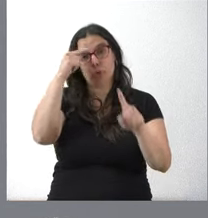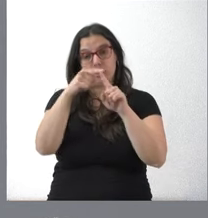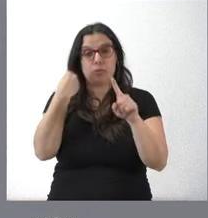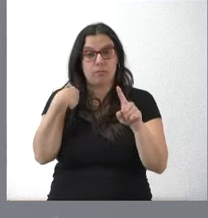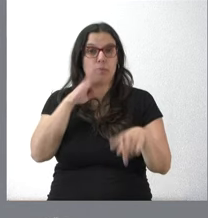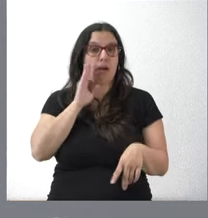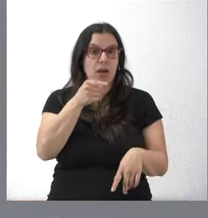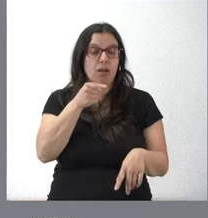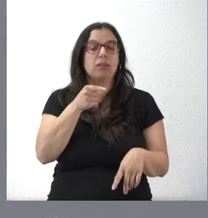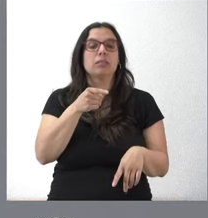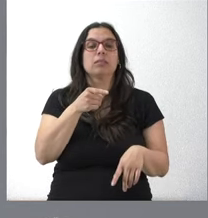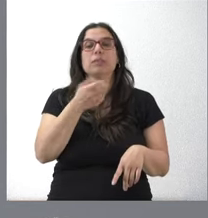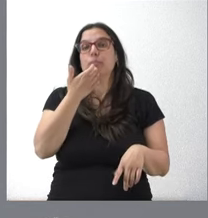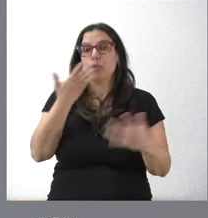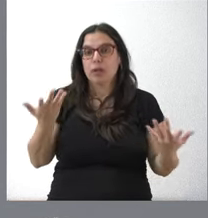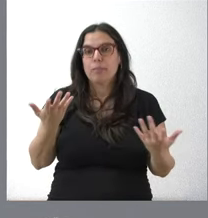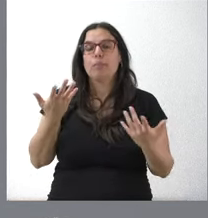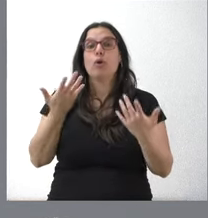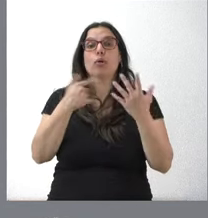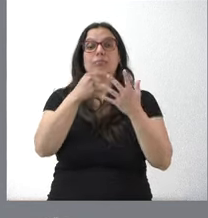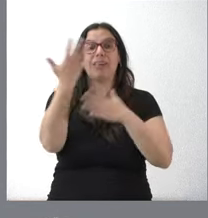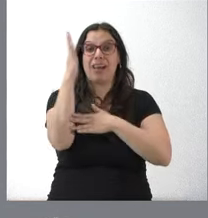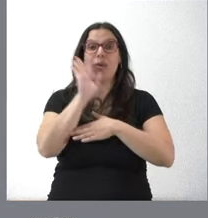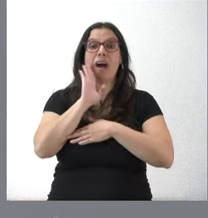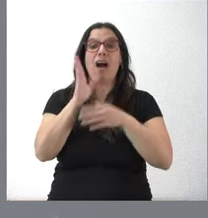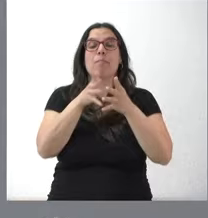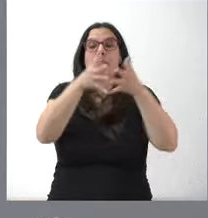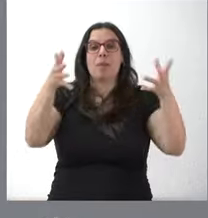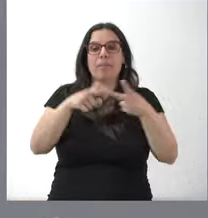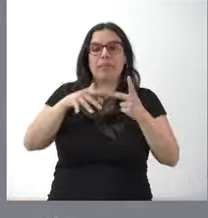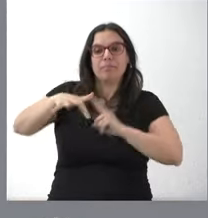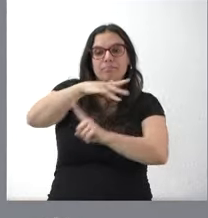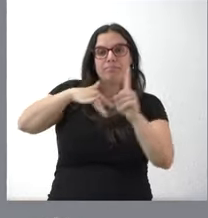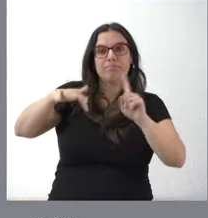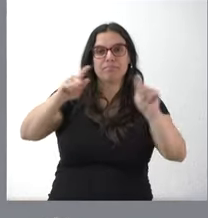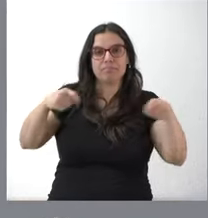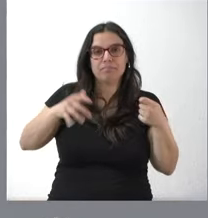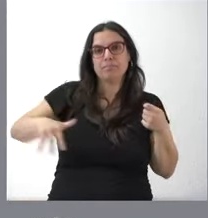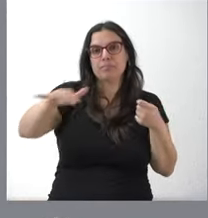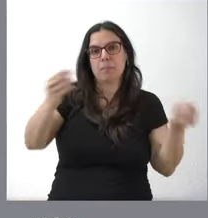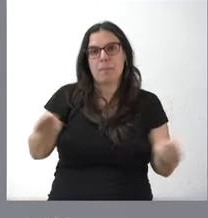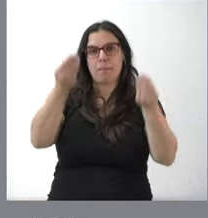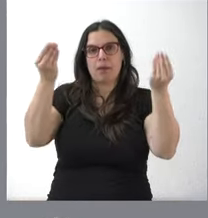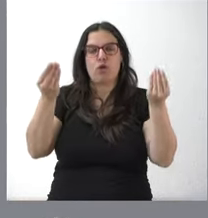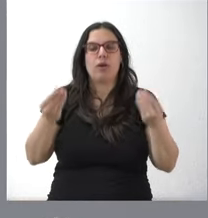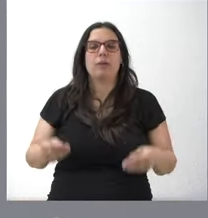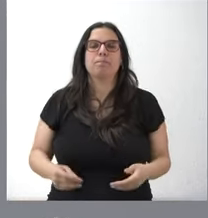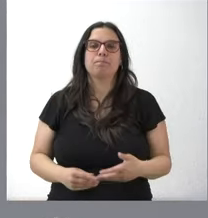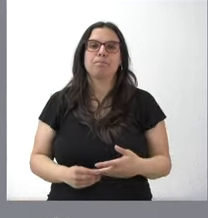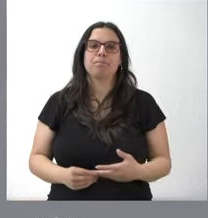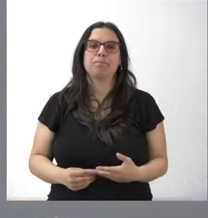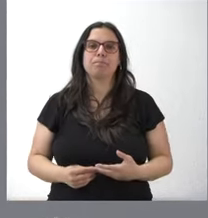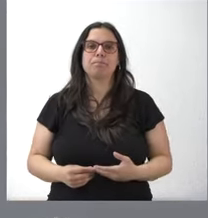descrito. Y entre las actuaciones está la repoblación de alcornoques y la mejora selvícola del hábitat de esta especie arborea.